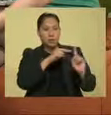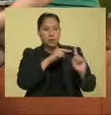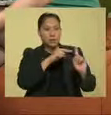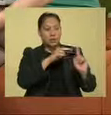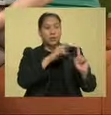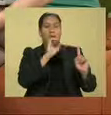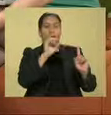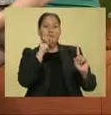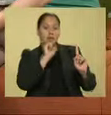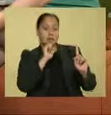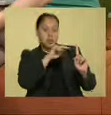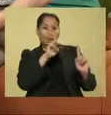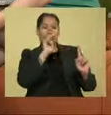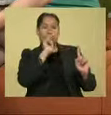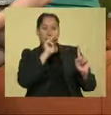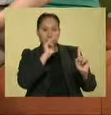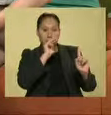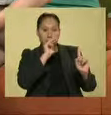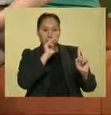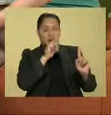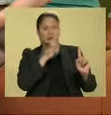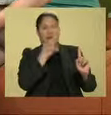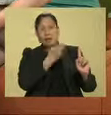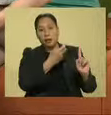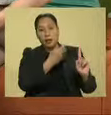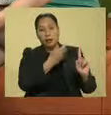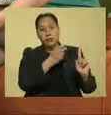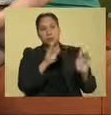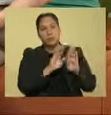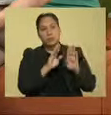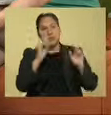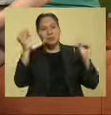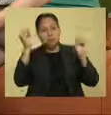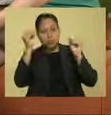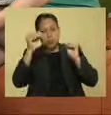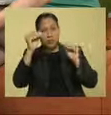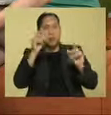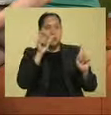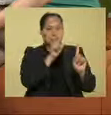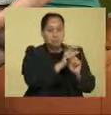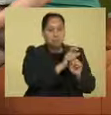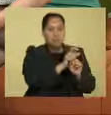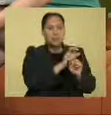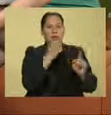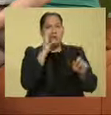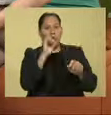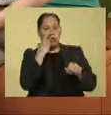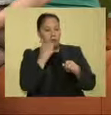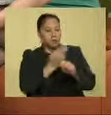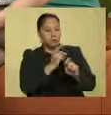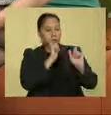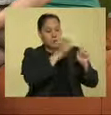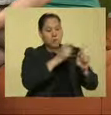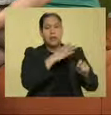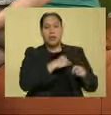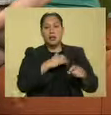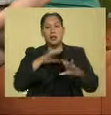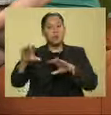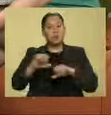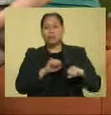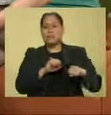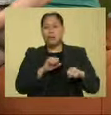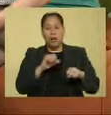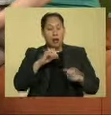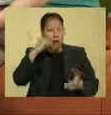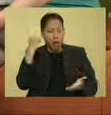por ser madre, ese hecho, no tiene ninguna prerrogativa en la guardia y custodia, en la asignación de guardia y custodia de los hijos. Es